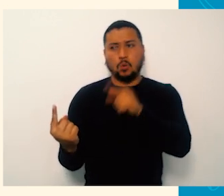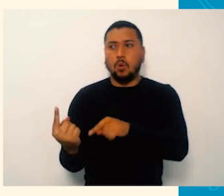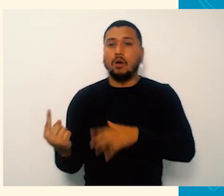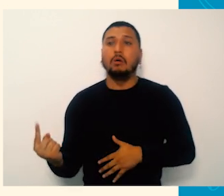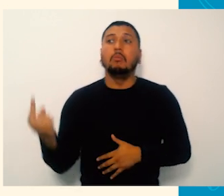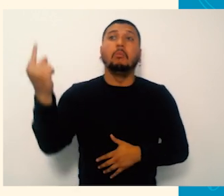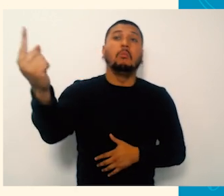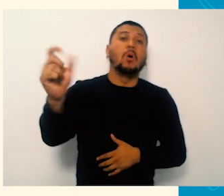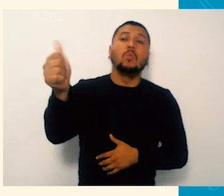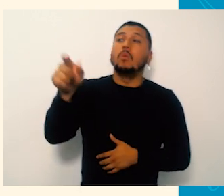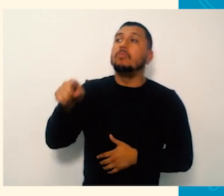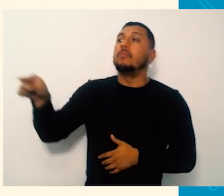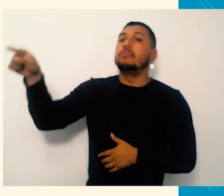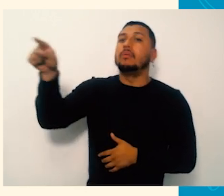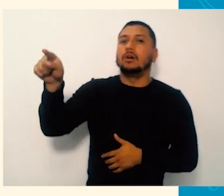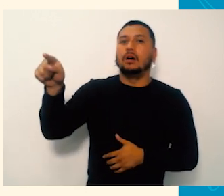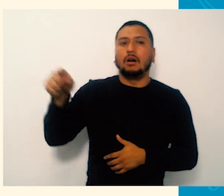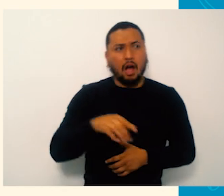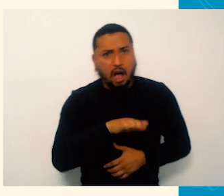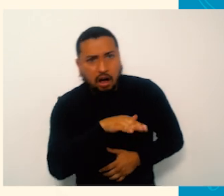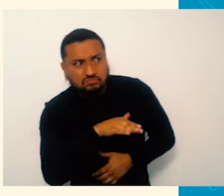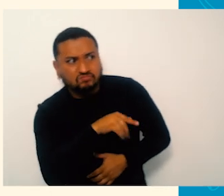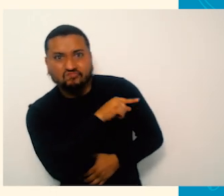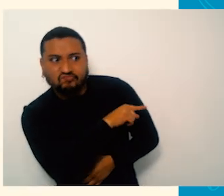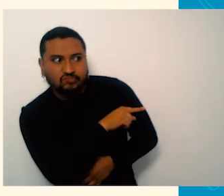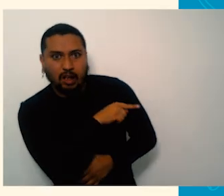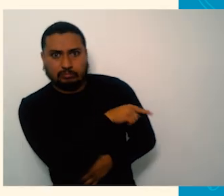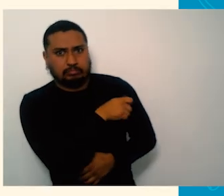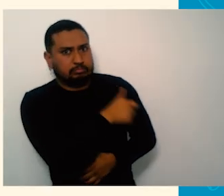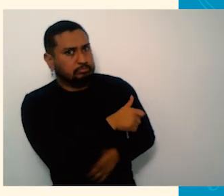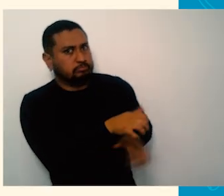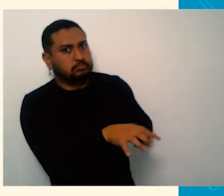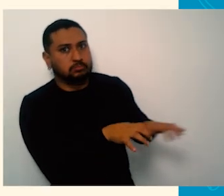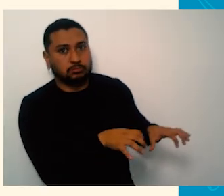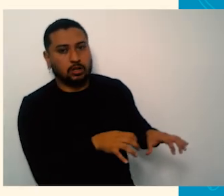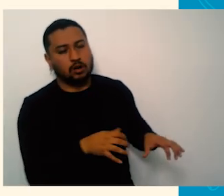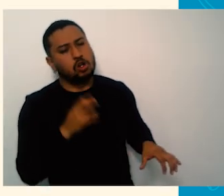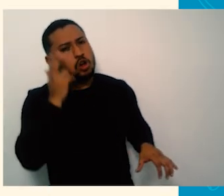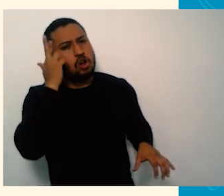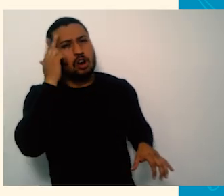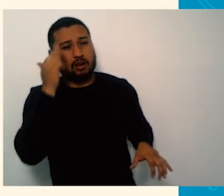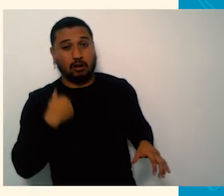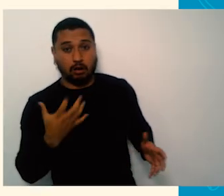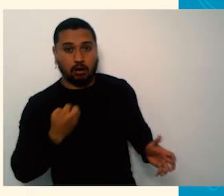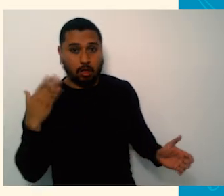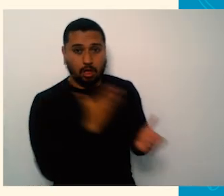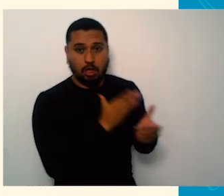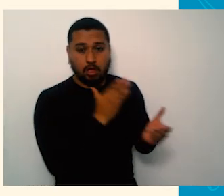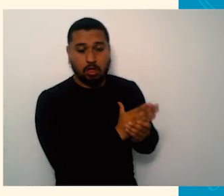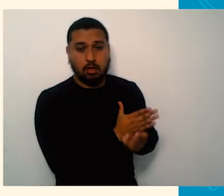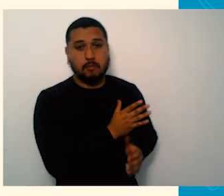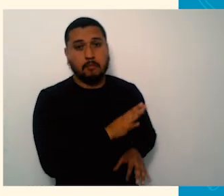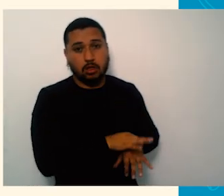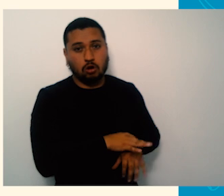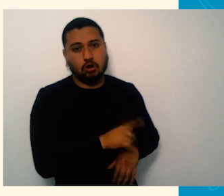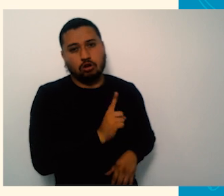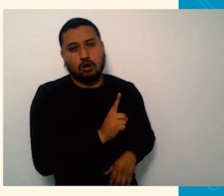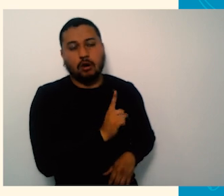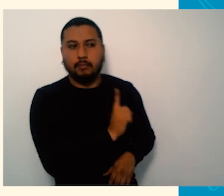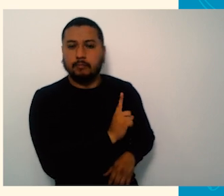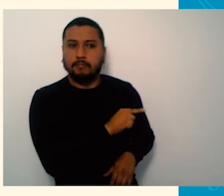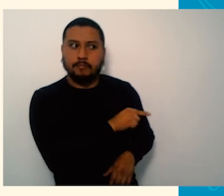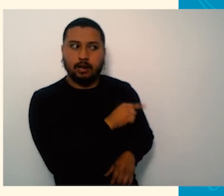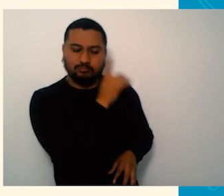resolución para que puedan mirarlo. Y aquí nos enfocamos también a una creación de centros de excelencia.